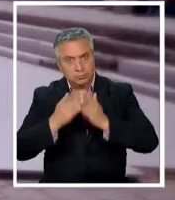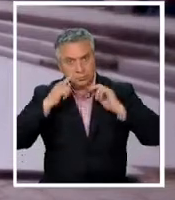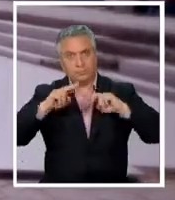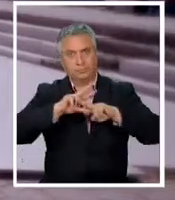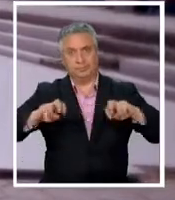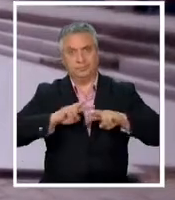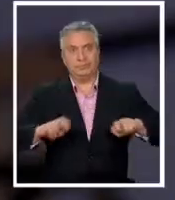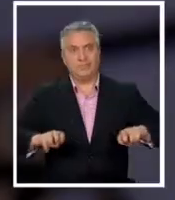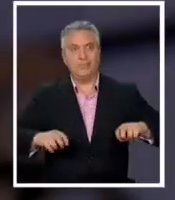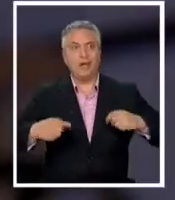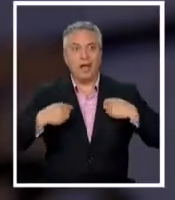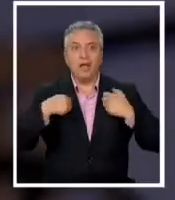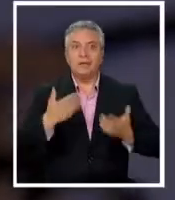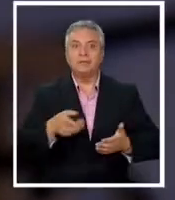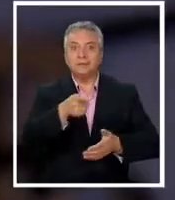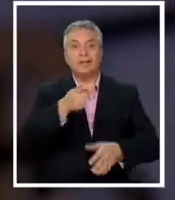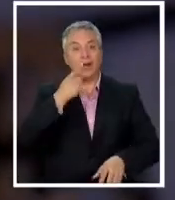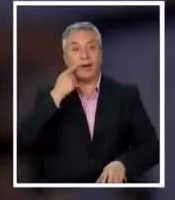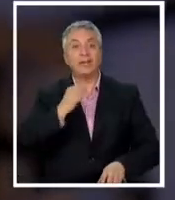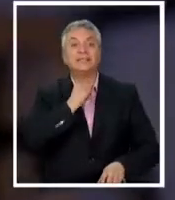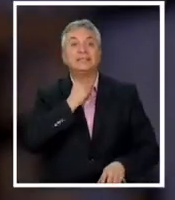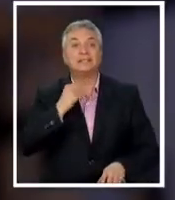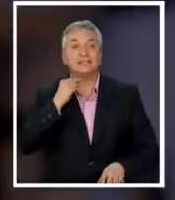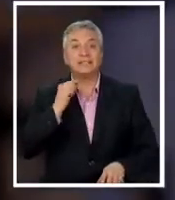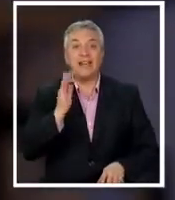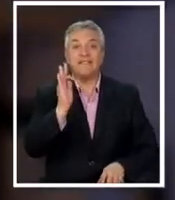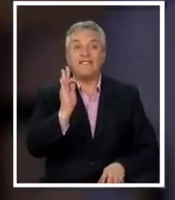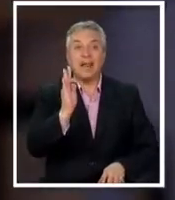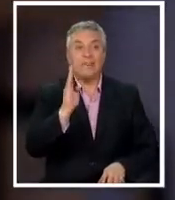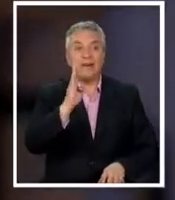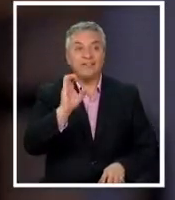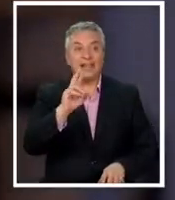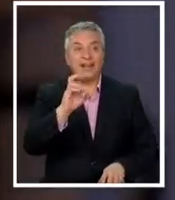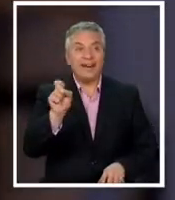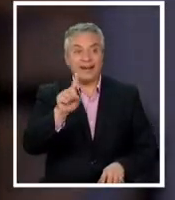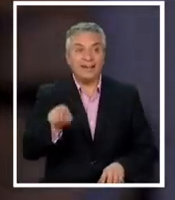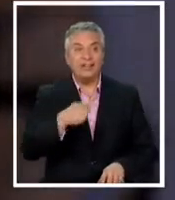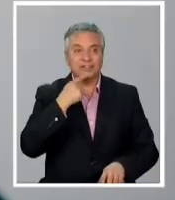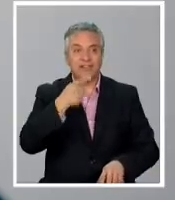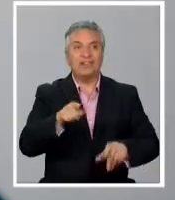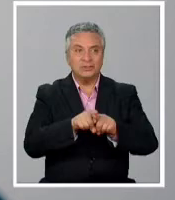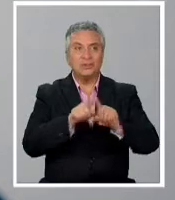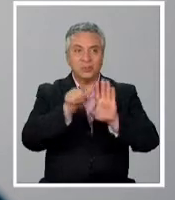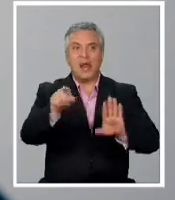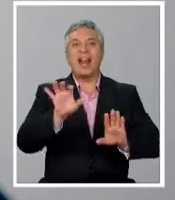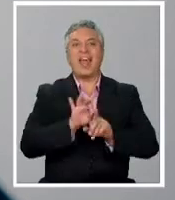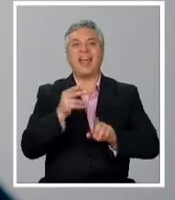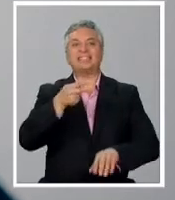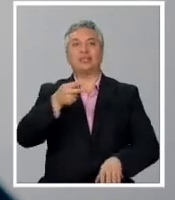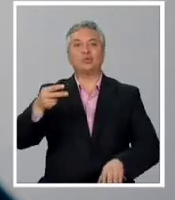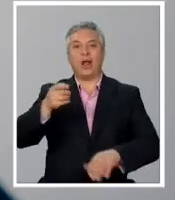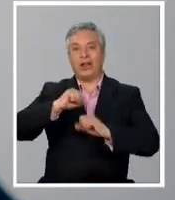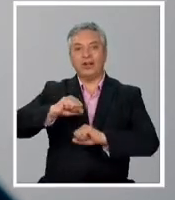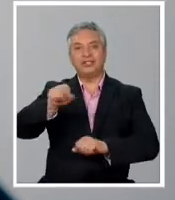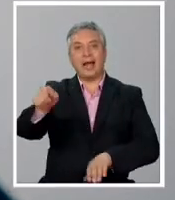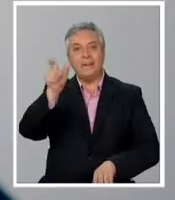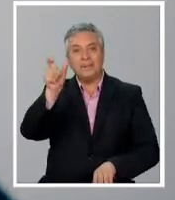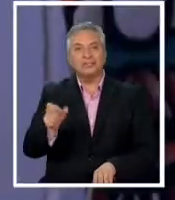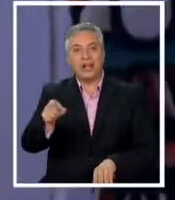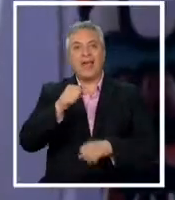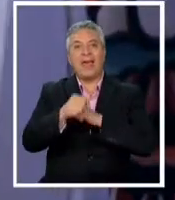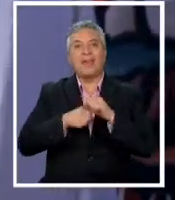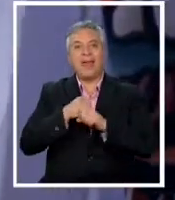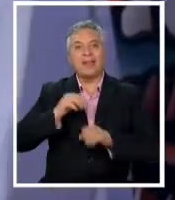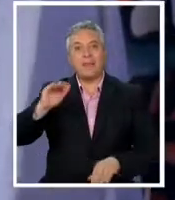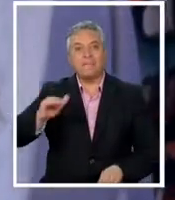autodenuncia ahora al sacerdote Felipe Berríos sindicado como autor de hechos de connotación sexual contra una persona menor de edad